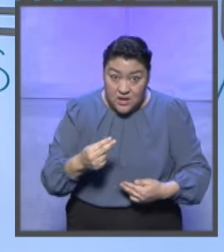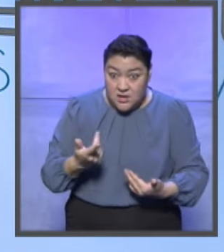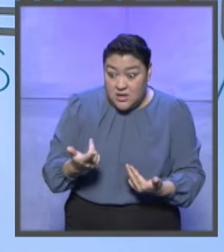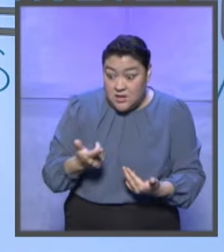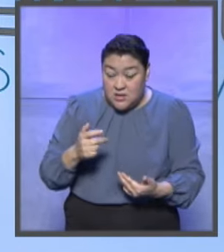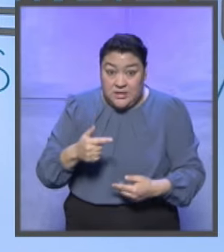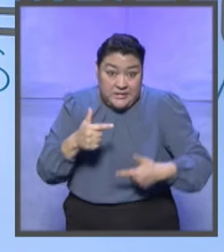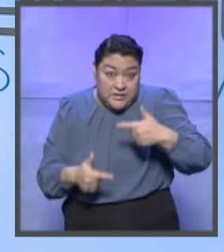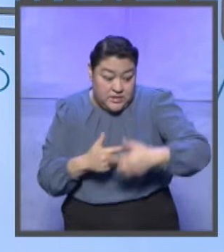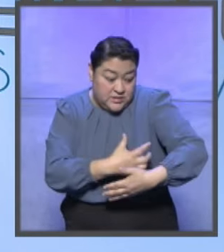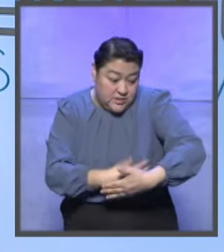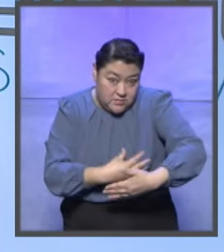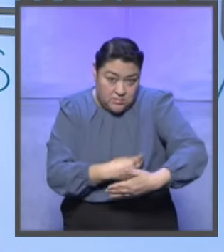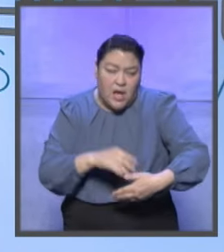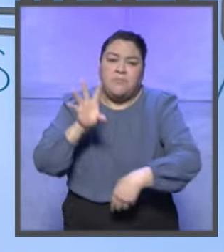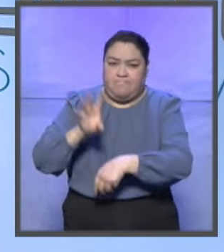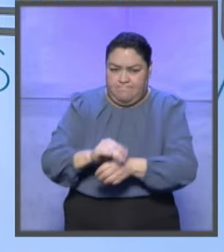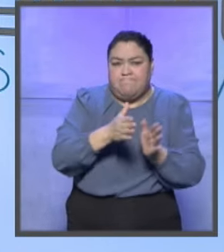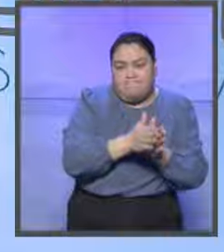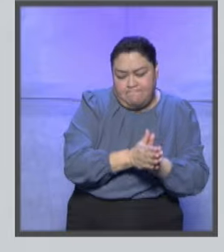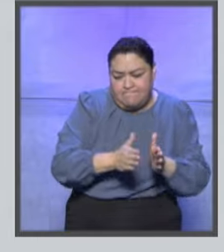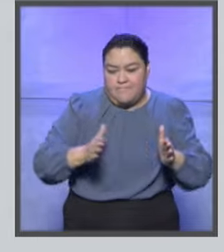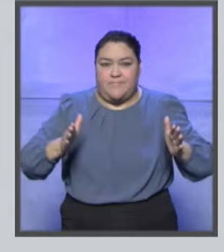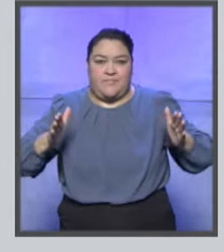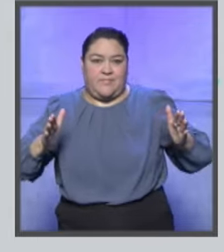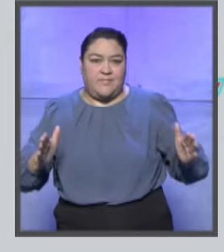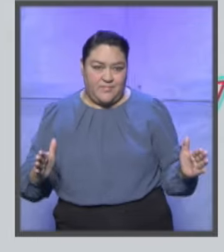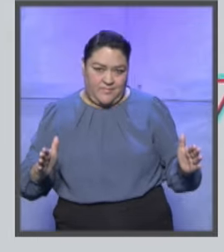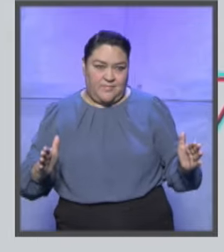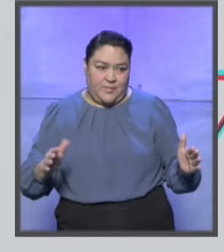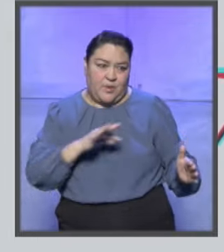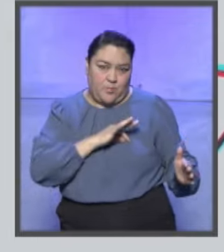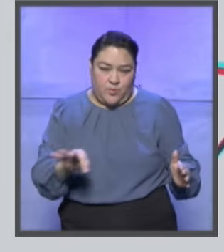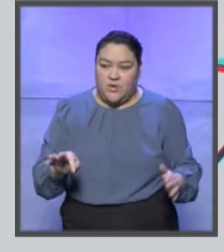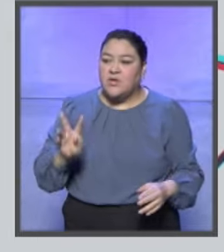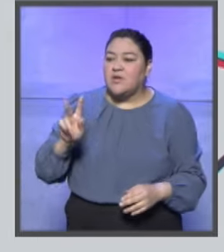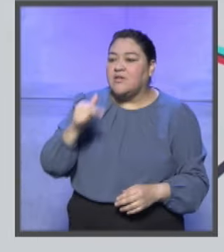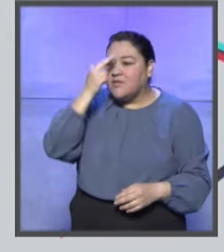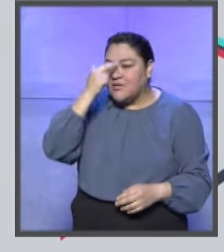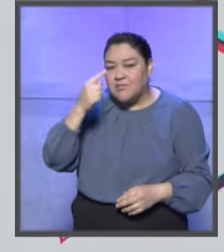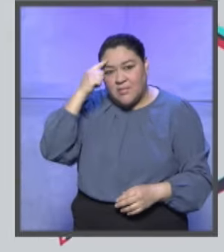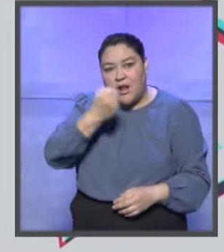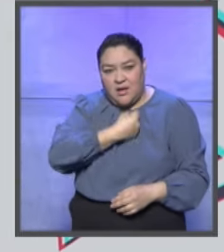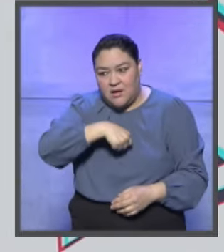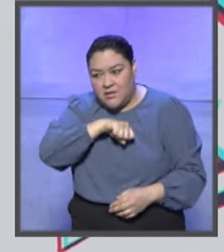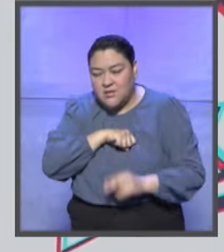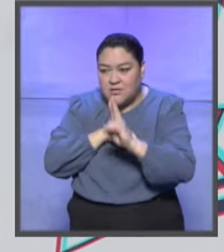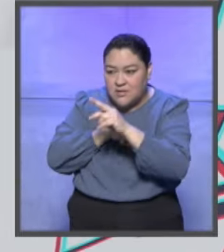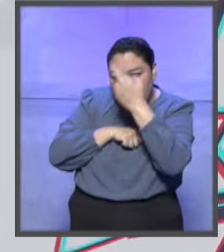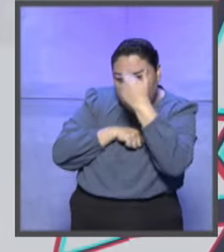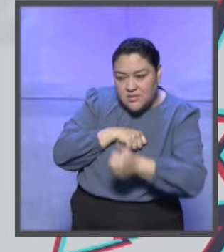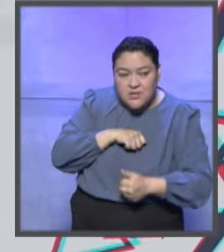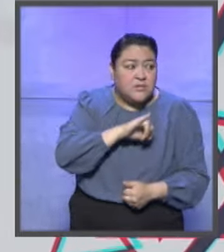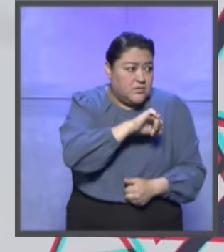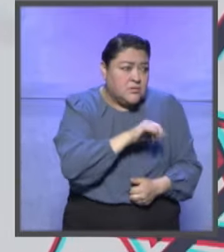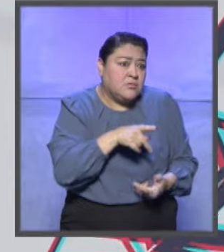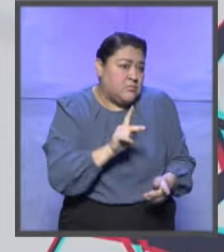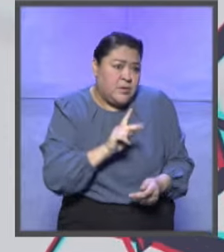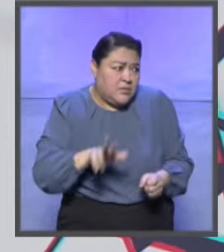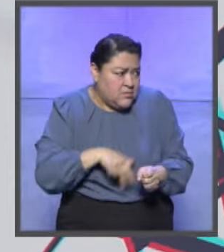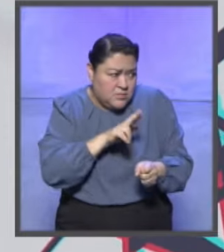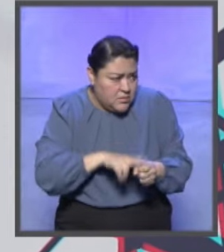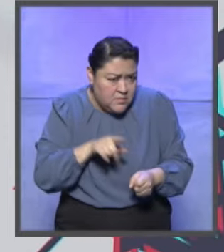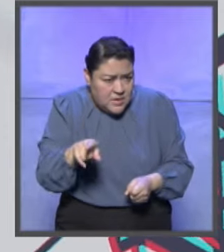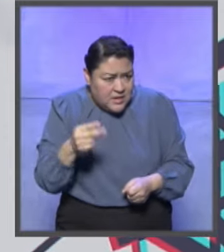una lactancia ampliada. Es un caso así típico de como... tratarse de algo de su salud o... Claro, claro, y además pues es una